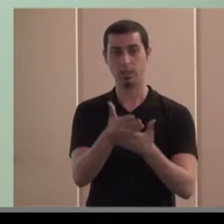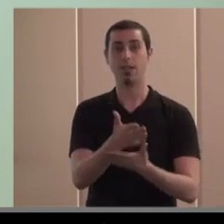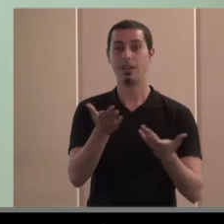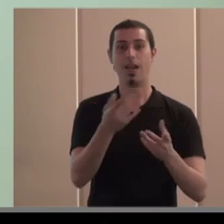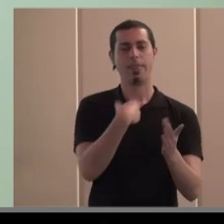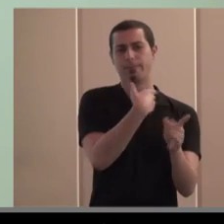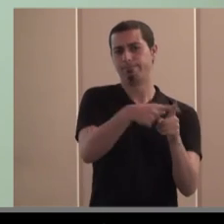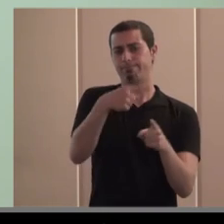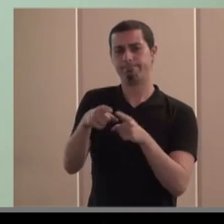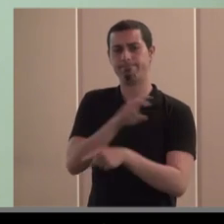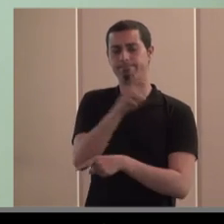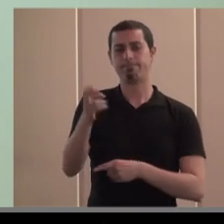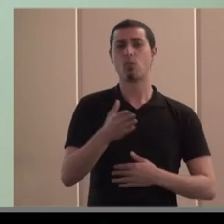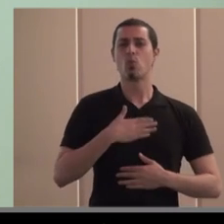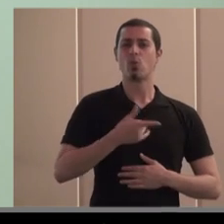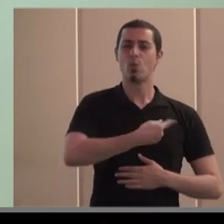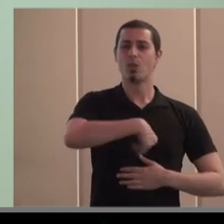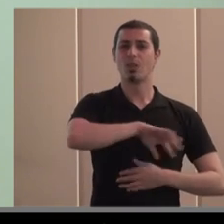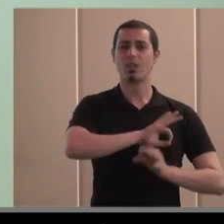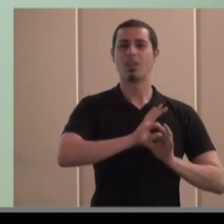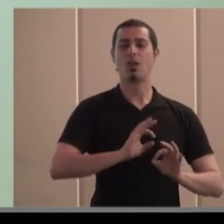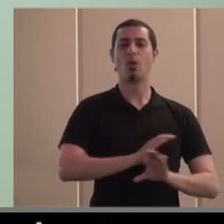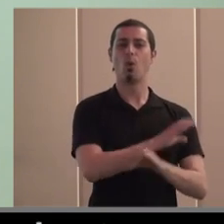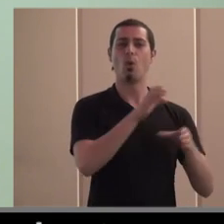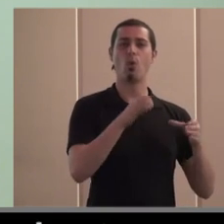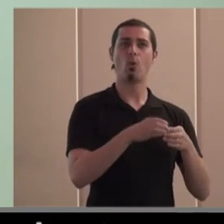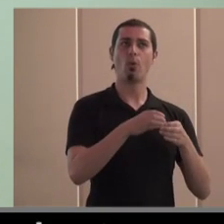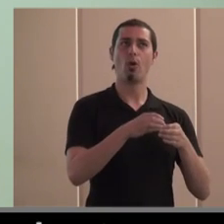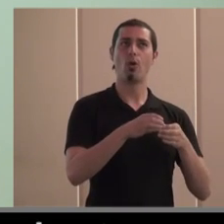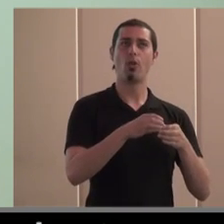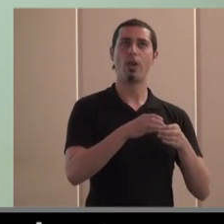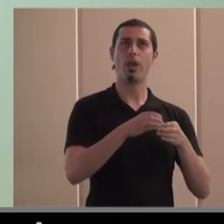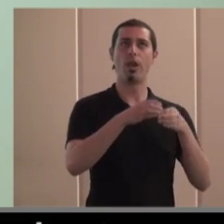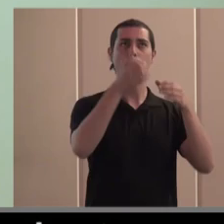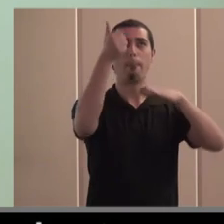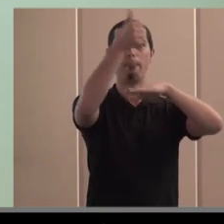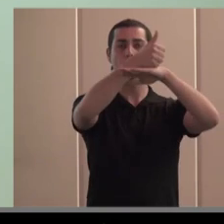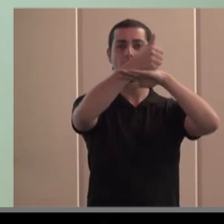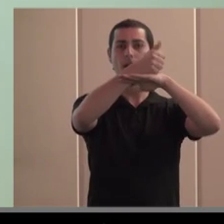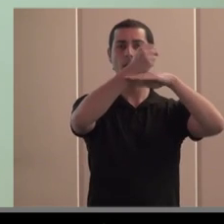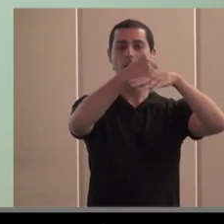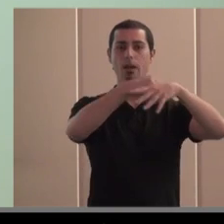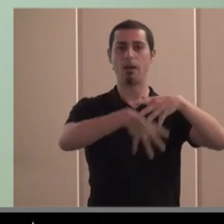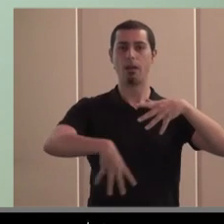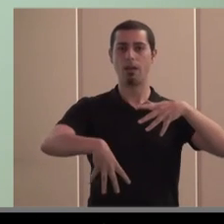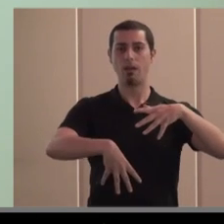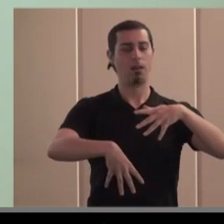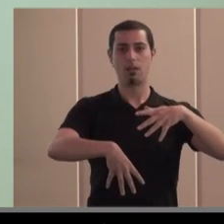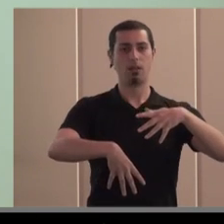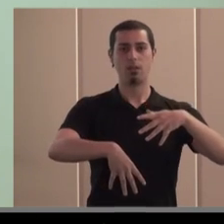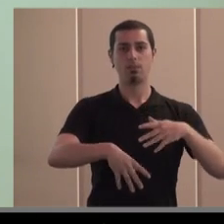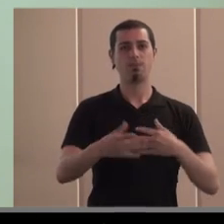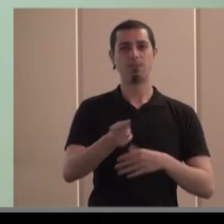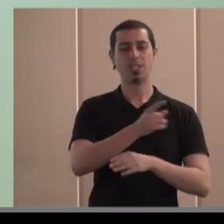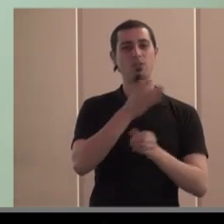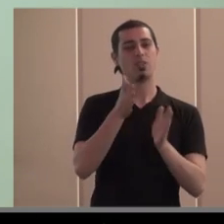los hay de diferentes tipos el nuestro no es un grupo en vertical no es un grupo de simbiosis absoluta además